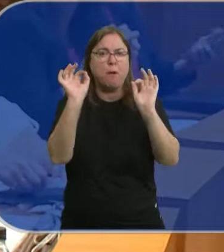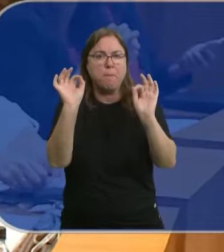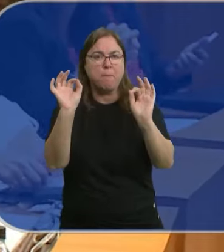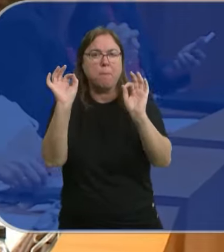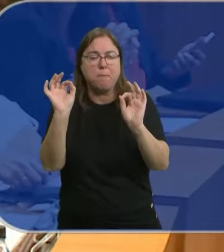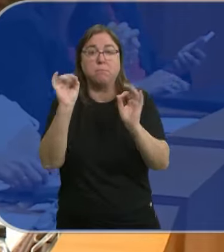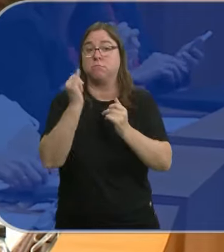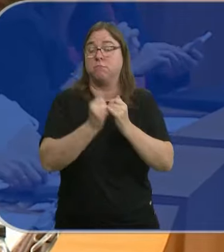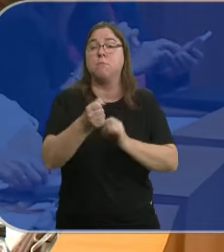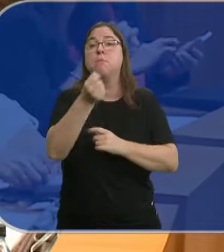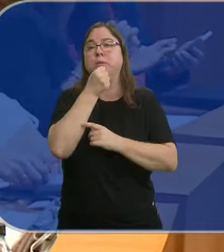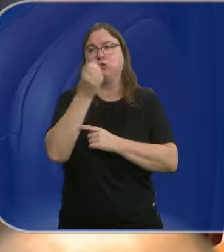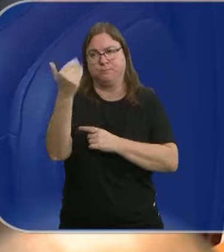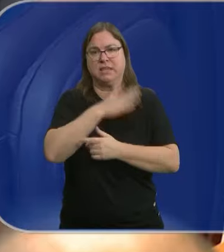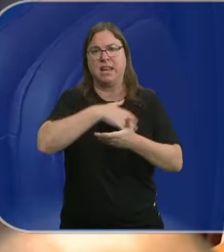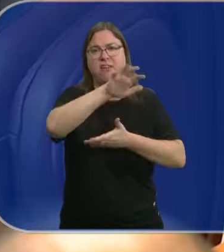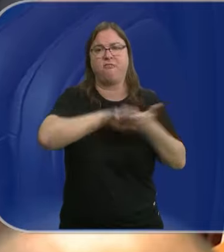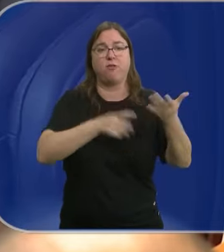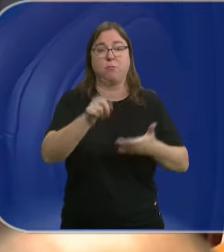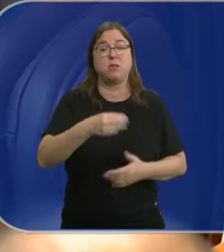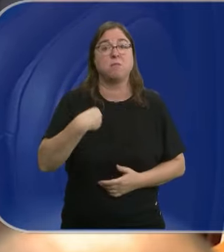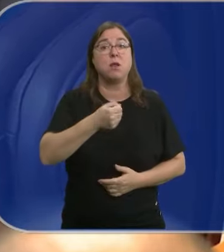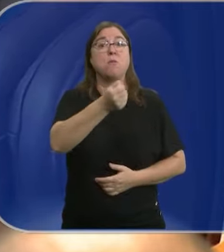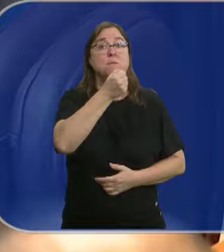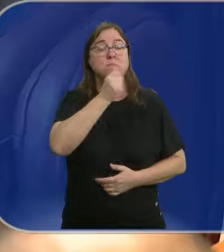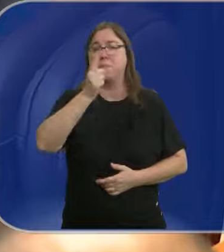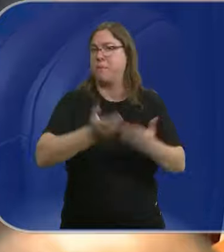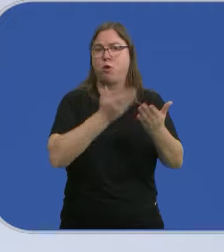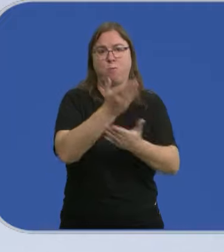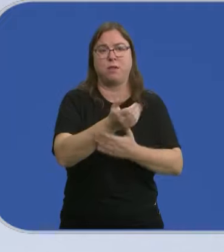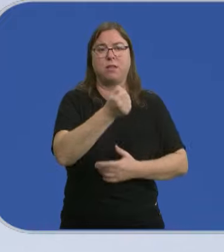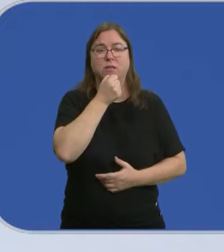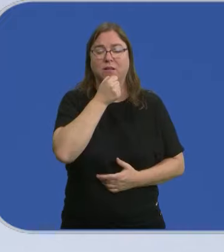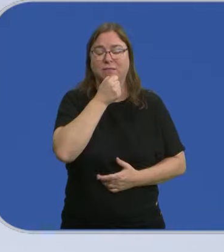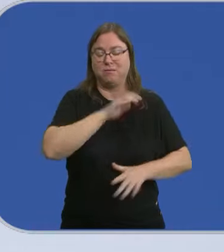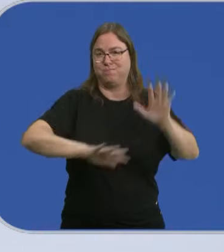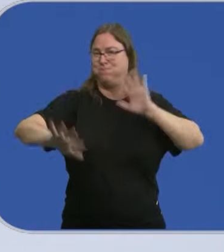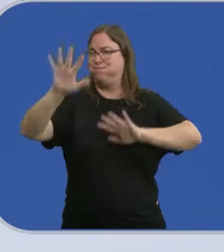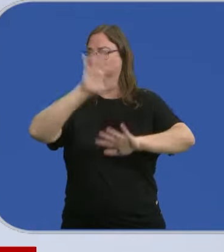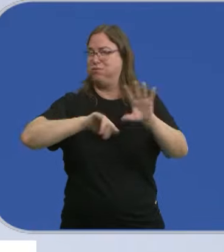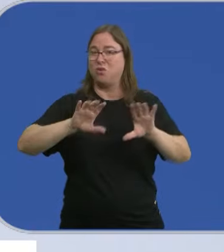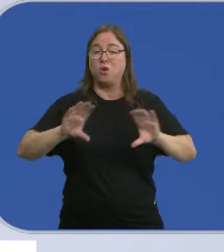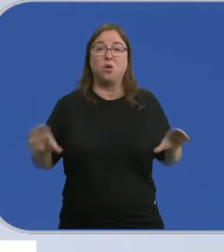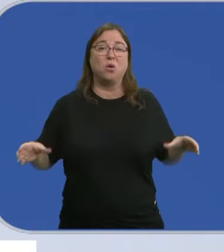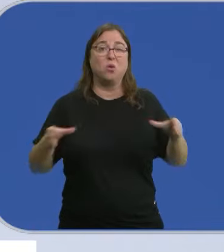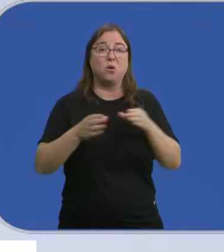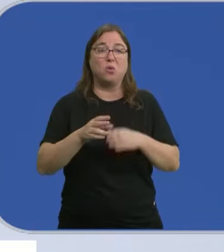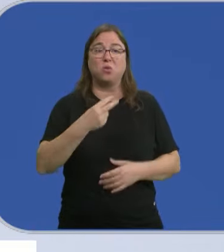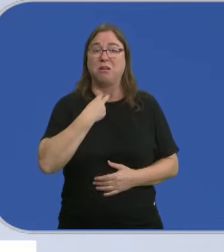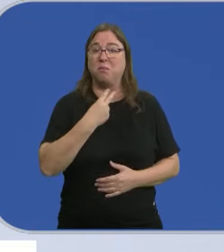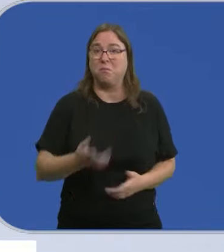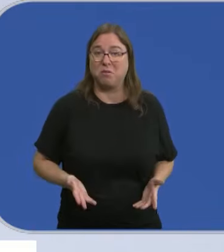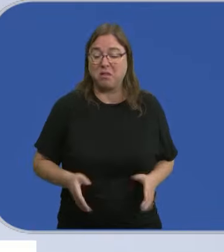PSOE quiere también solicitar ese informe. De hecho fueron ellos quienes primero lo pidieron. El esperpento de hoy en la Junta de Portavoces